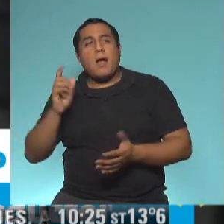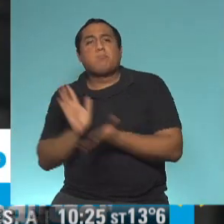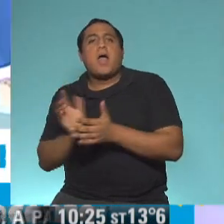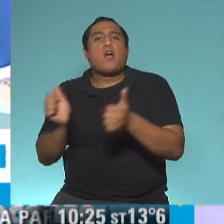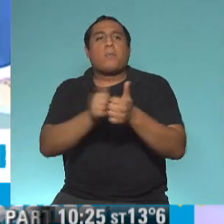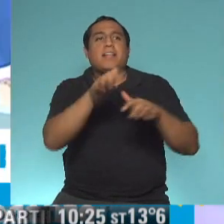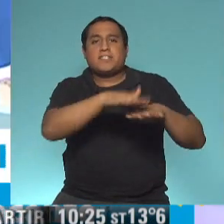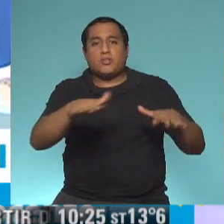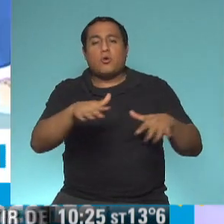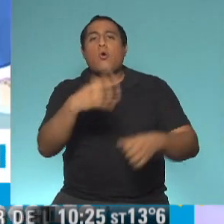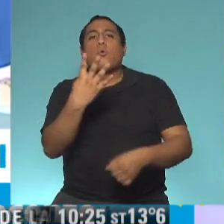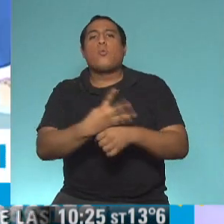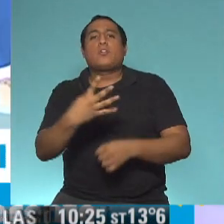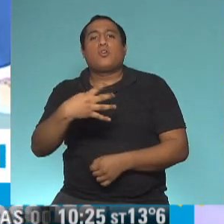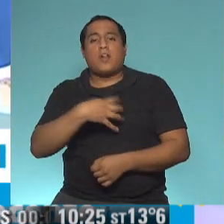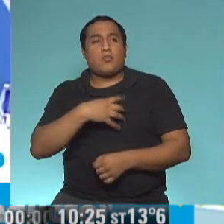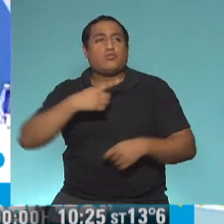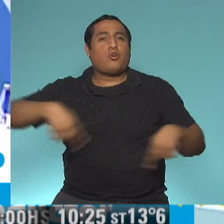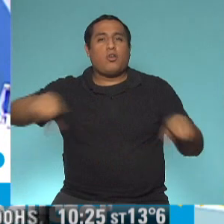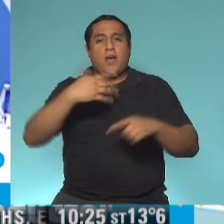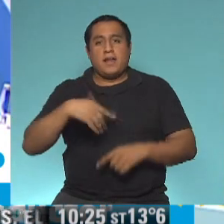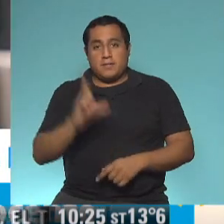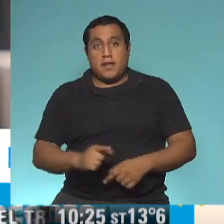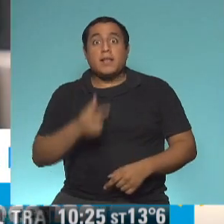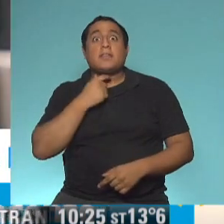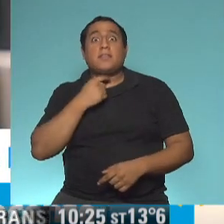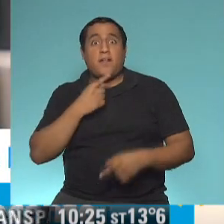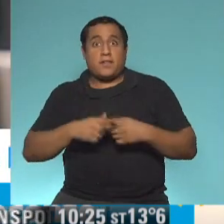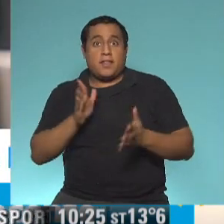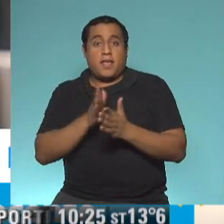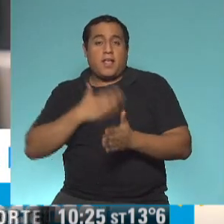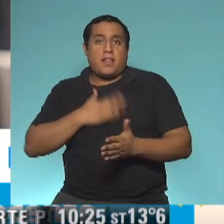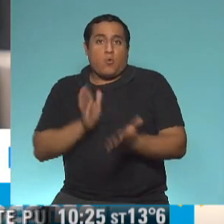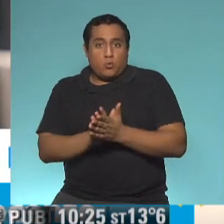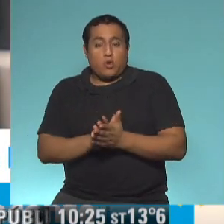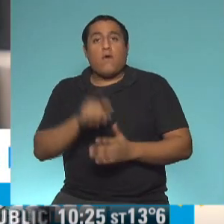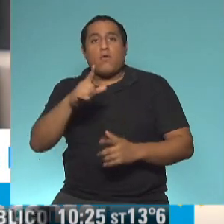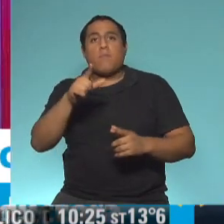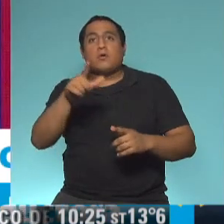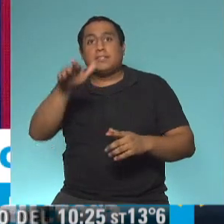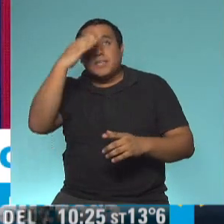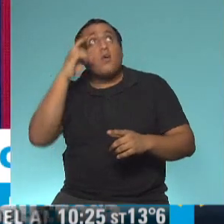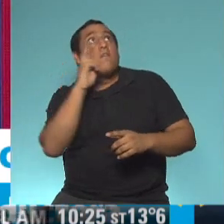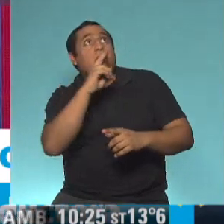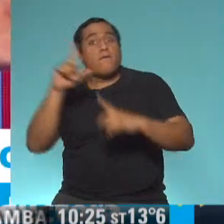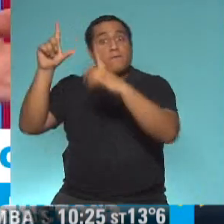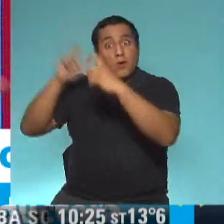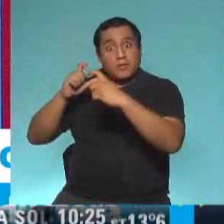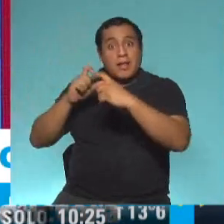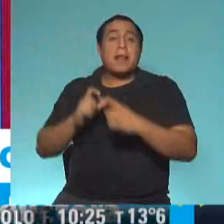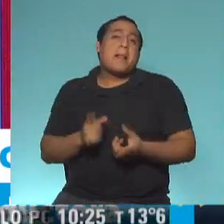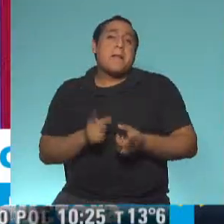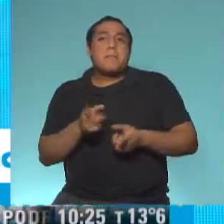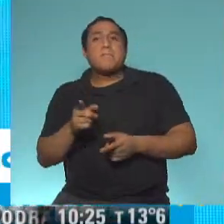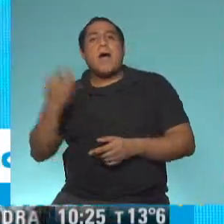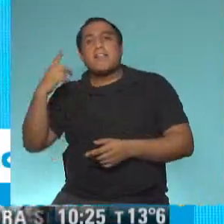y a las chicas. De cuarto grado de todo el país. ¿Querés participar? Mandanos una foto del cielo que ves desde tu casa. El mismo que inspiró a